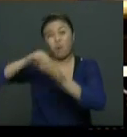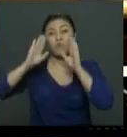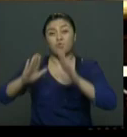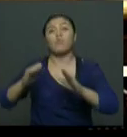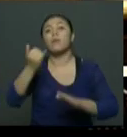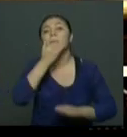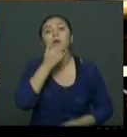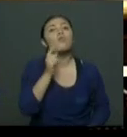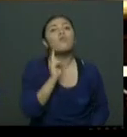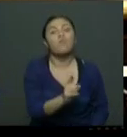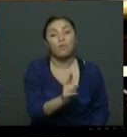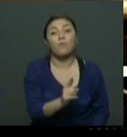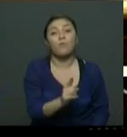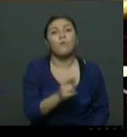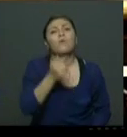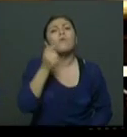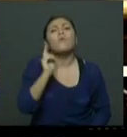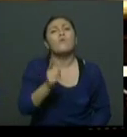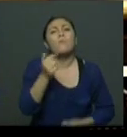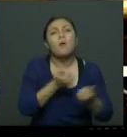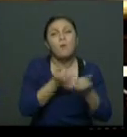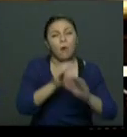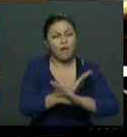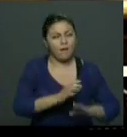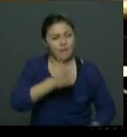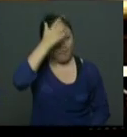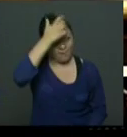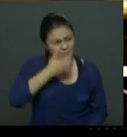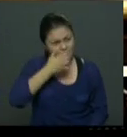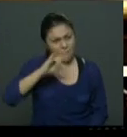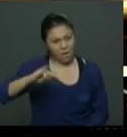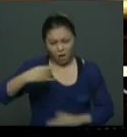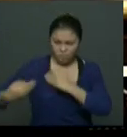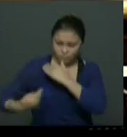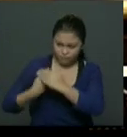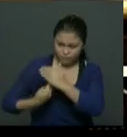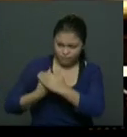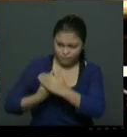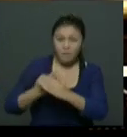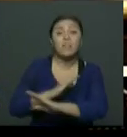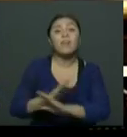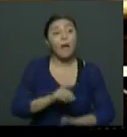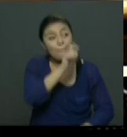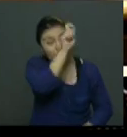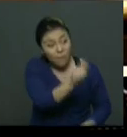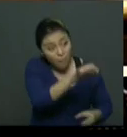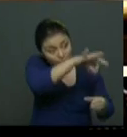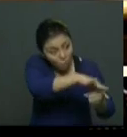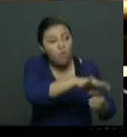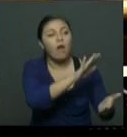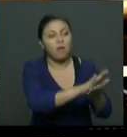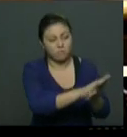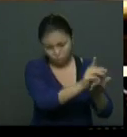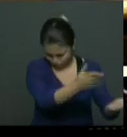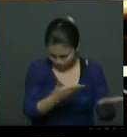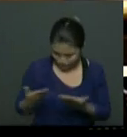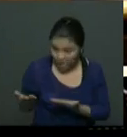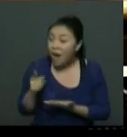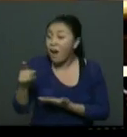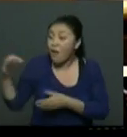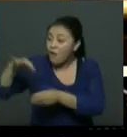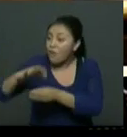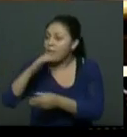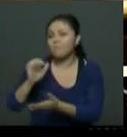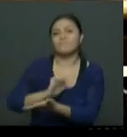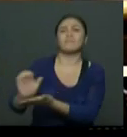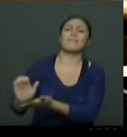en medio de los exámenes de admisión por quien ha votado o no ha votado. Me parece apenas razonable